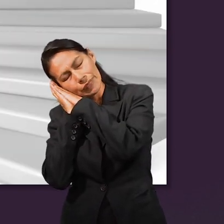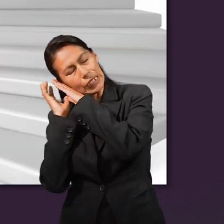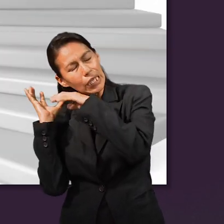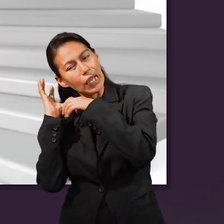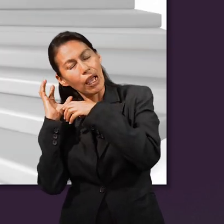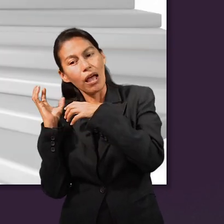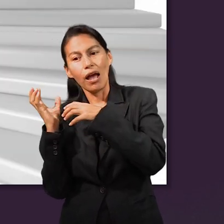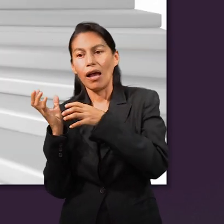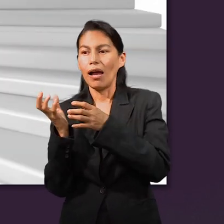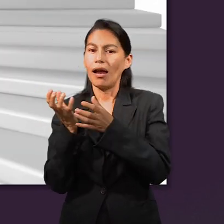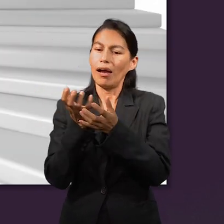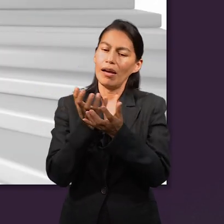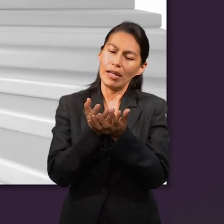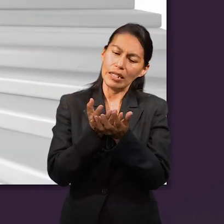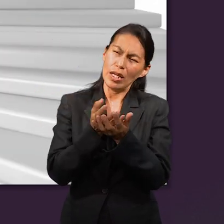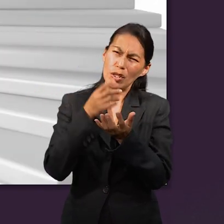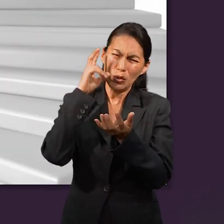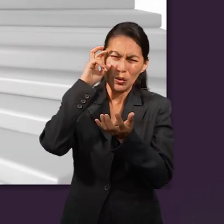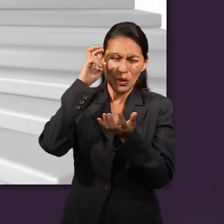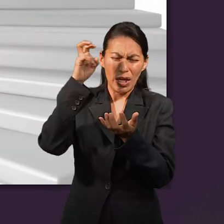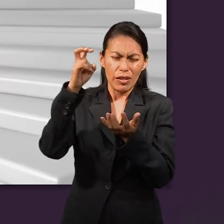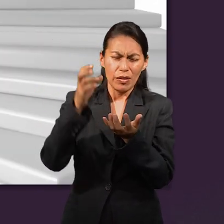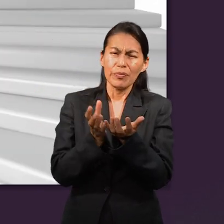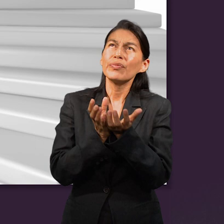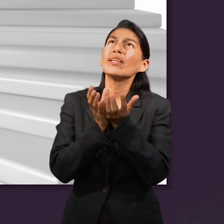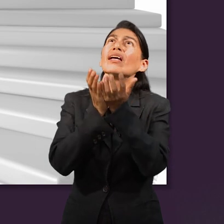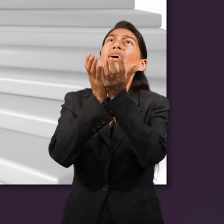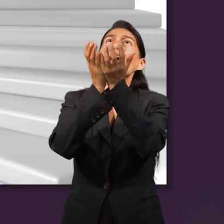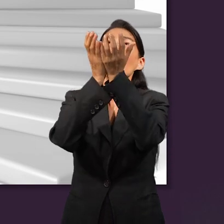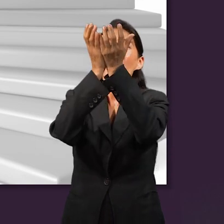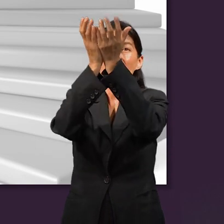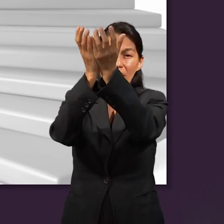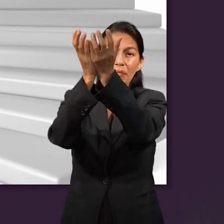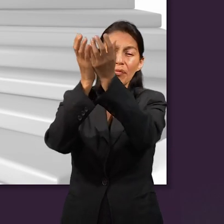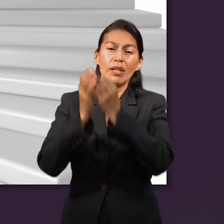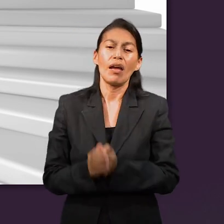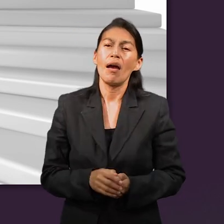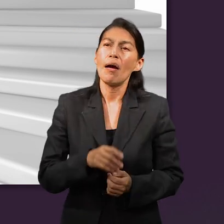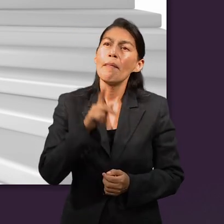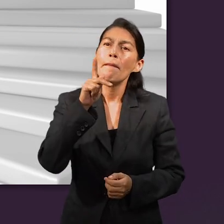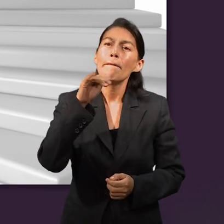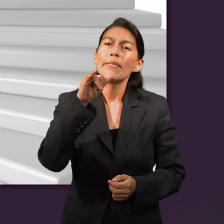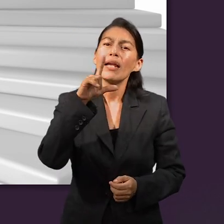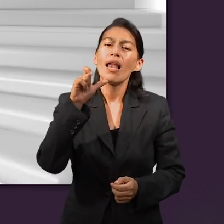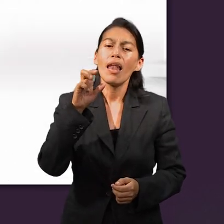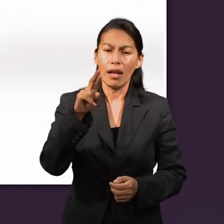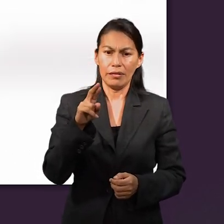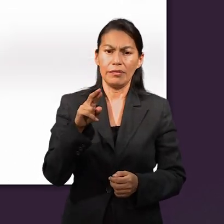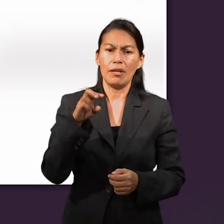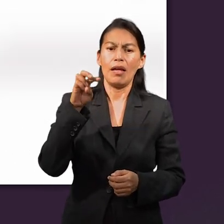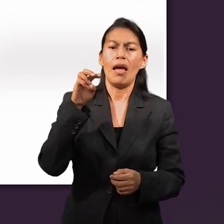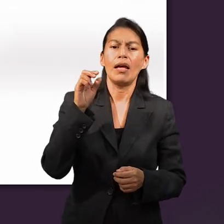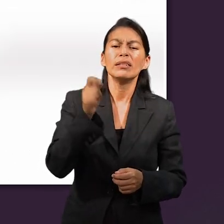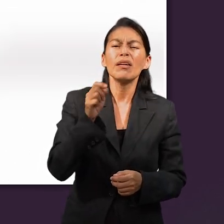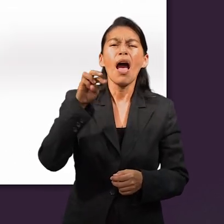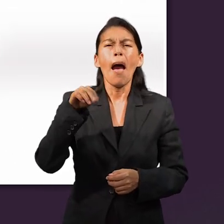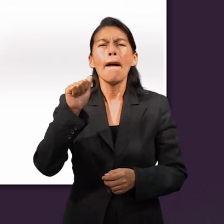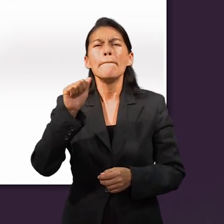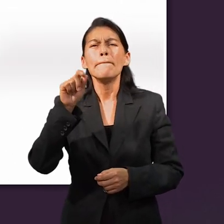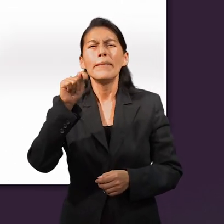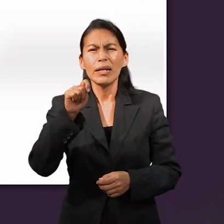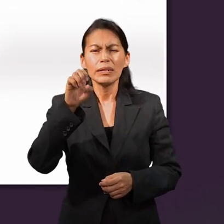piedra que guardaba relación con su extraordinario sueño, y la levantó como un pilar. La palabra hebrea para pilar,